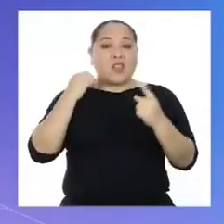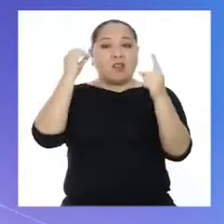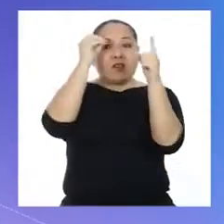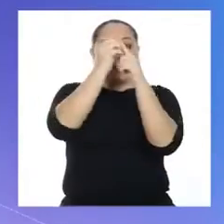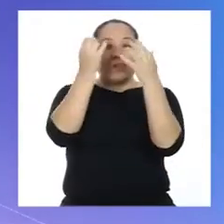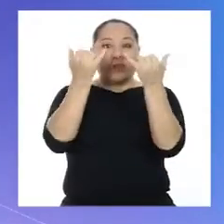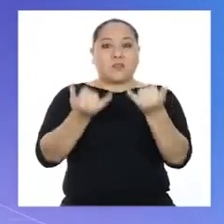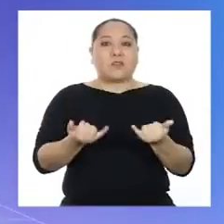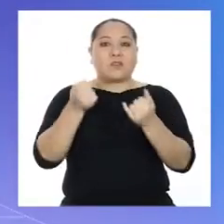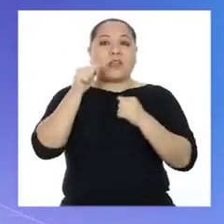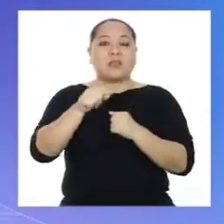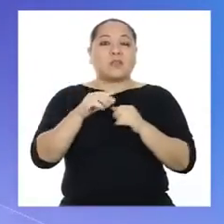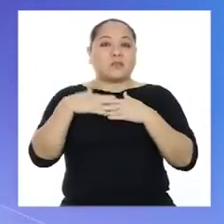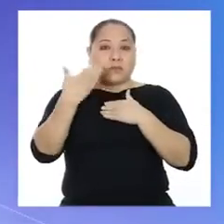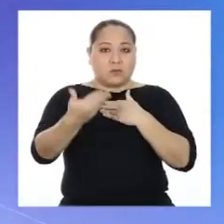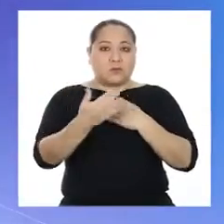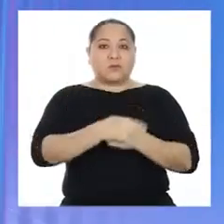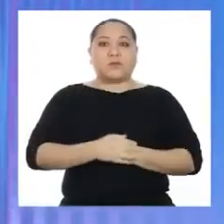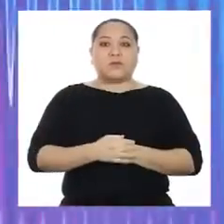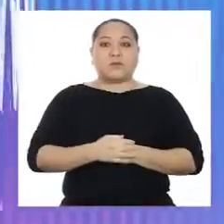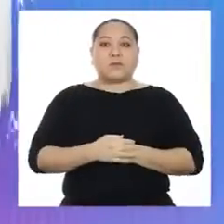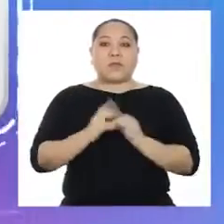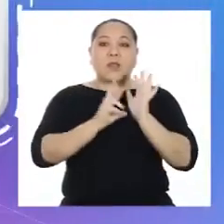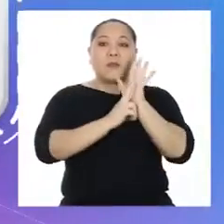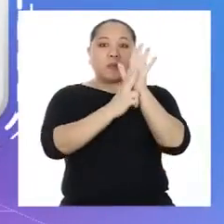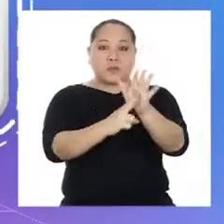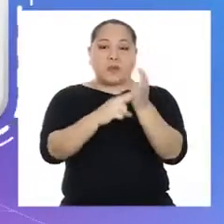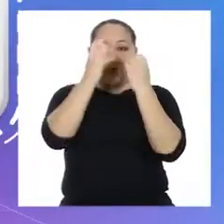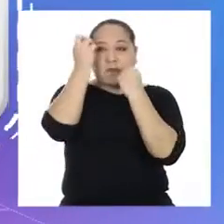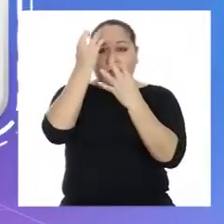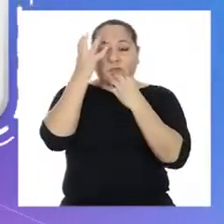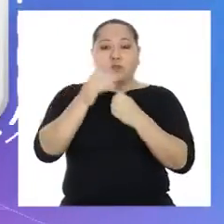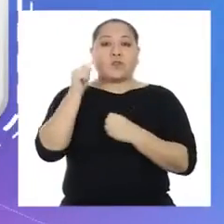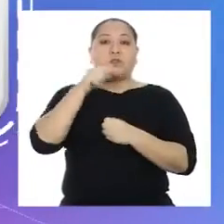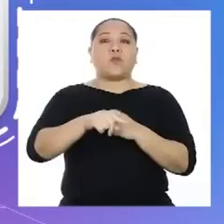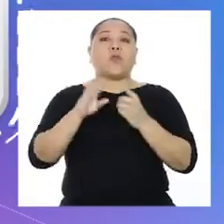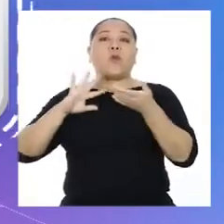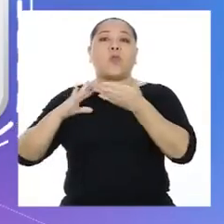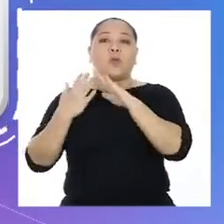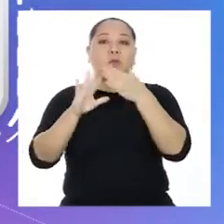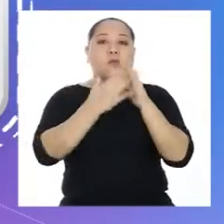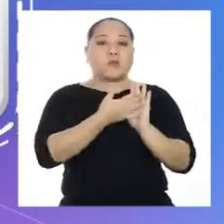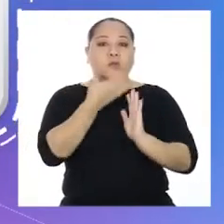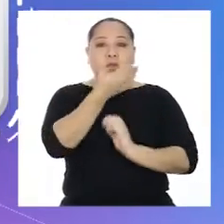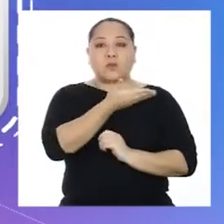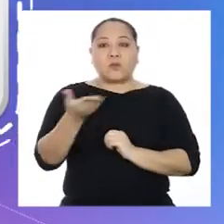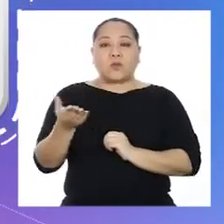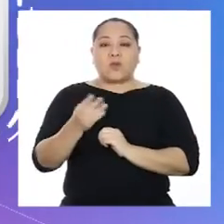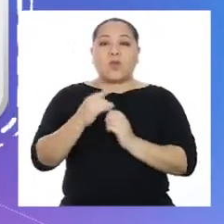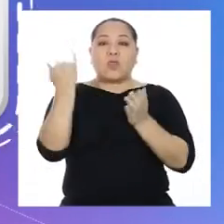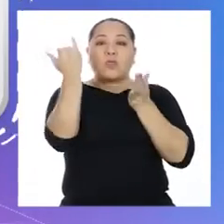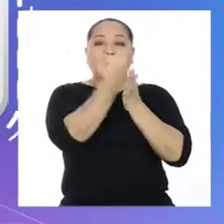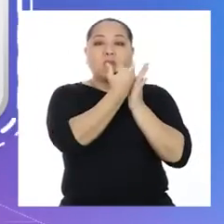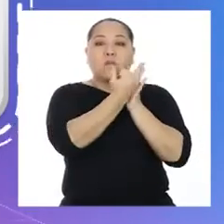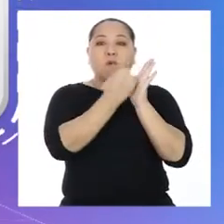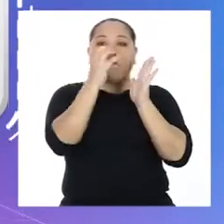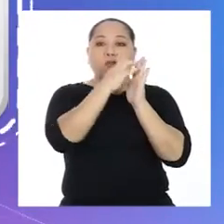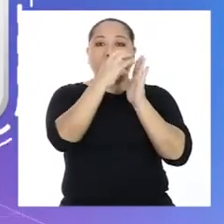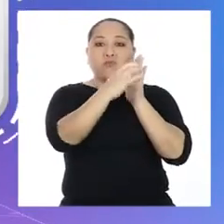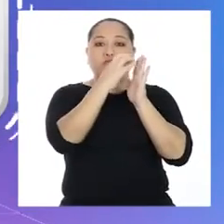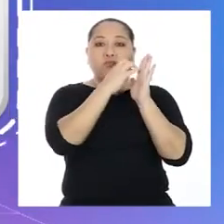El propósito del día es el siguiente. Representar los datos de una población a través de